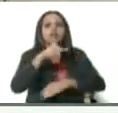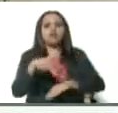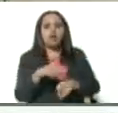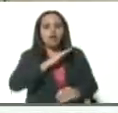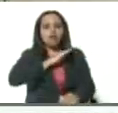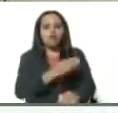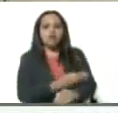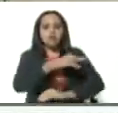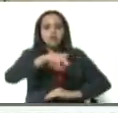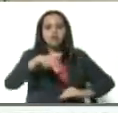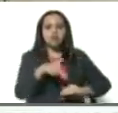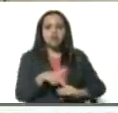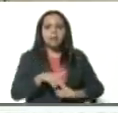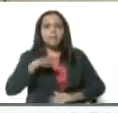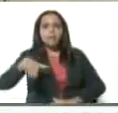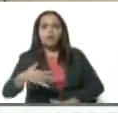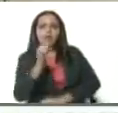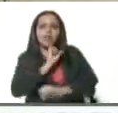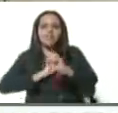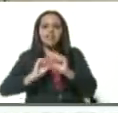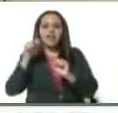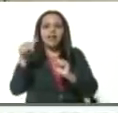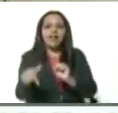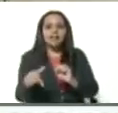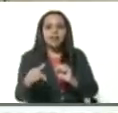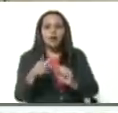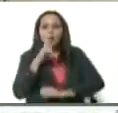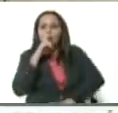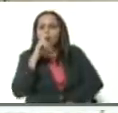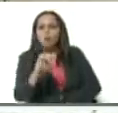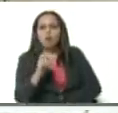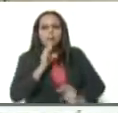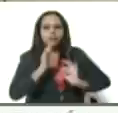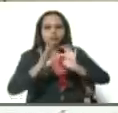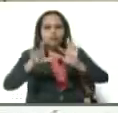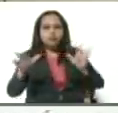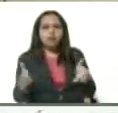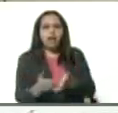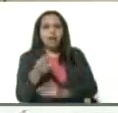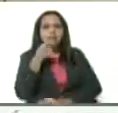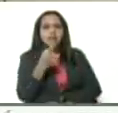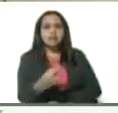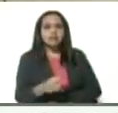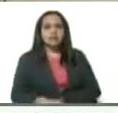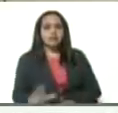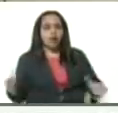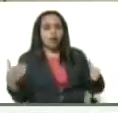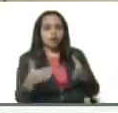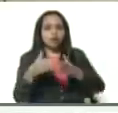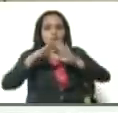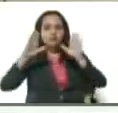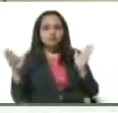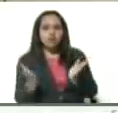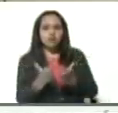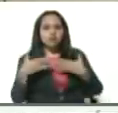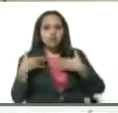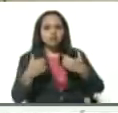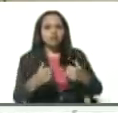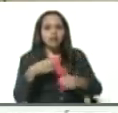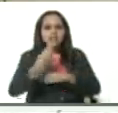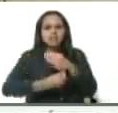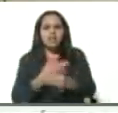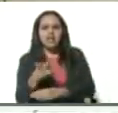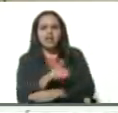la fuerza nacional para enfrentar esta pandemia terrible que, como dice la Organización Mundial de la Salud, se ha